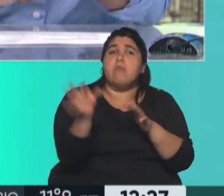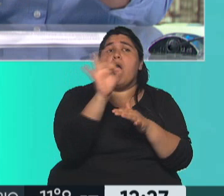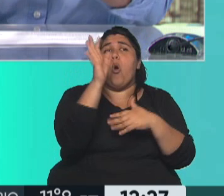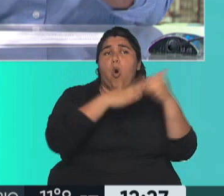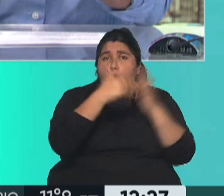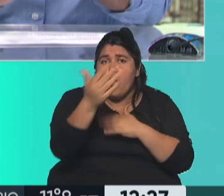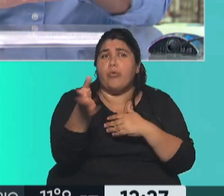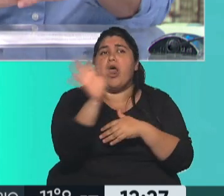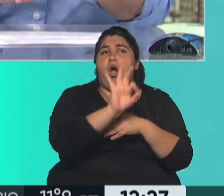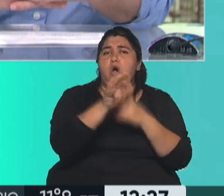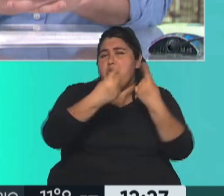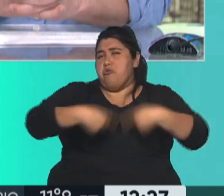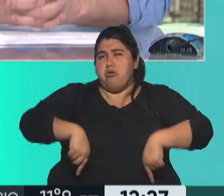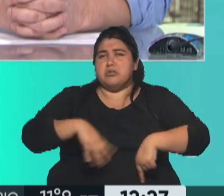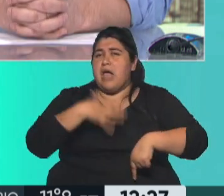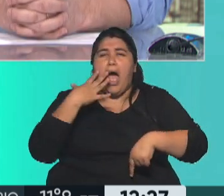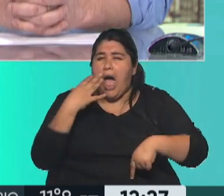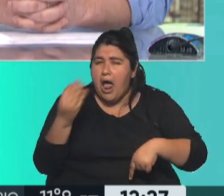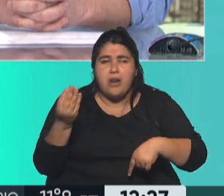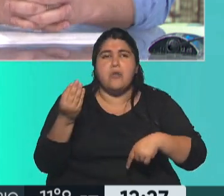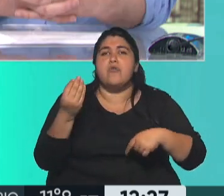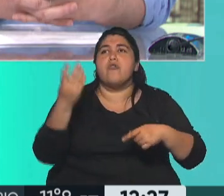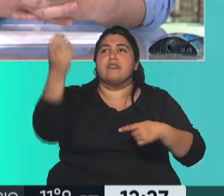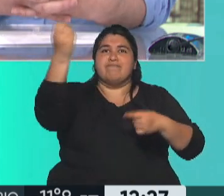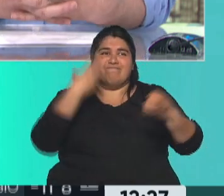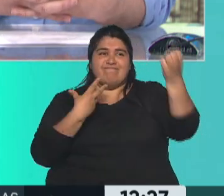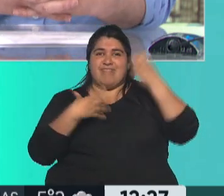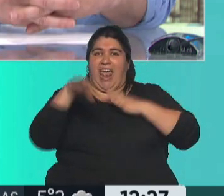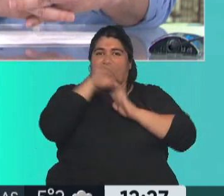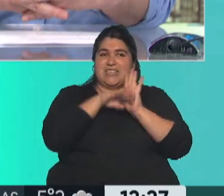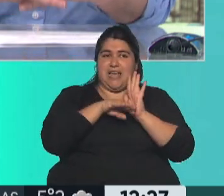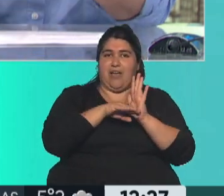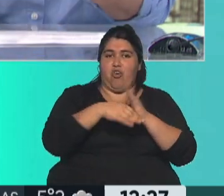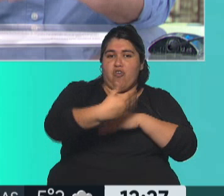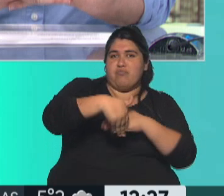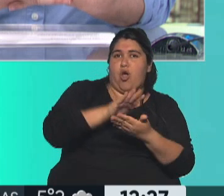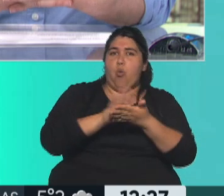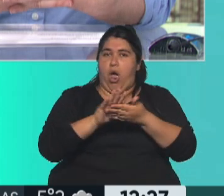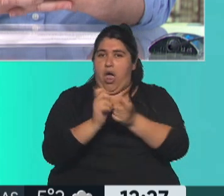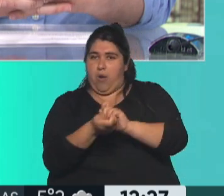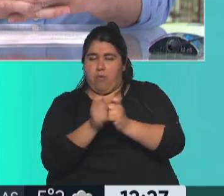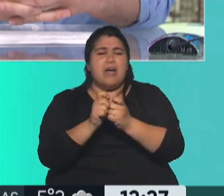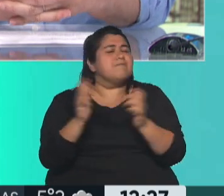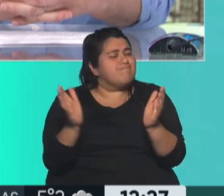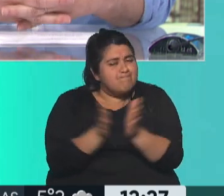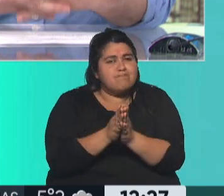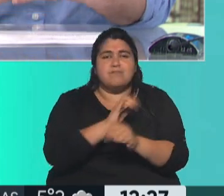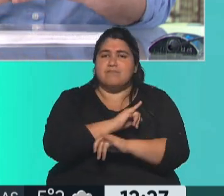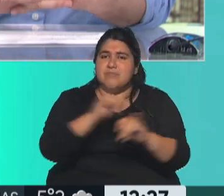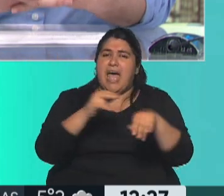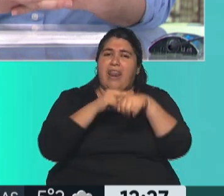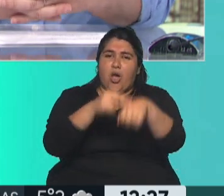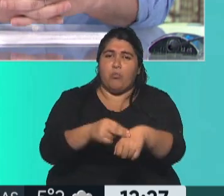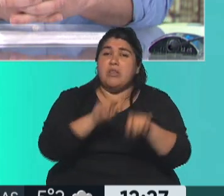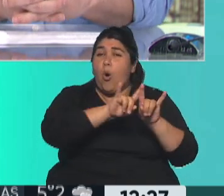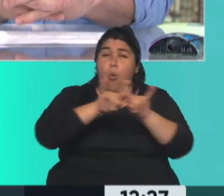obra, de distintos motivos. Por eso nosotros recomendamos que entren a padron.gob.ar para ver